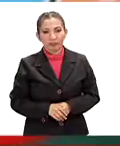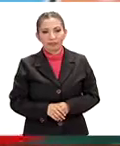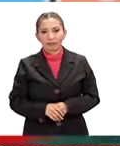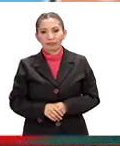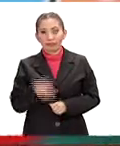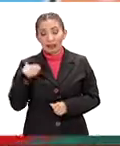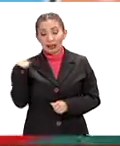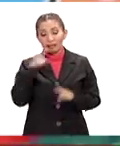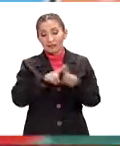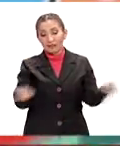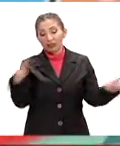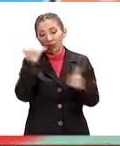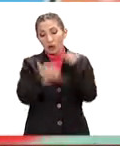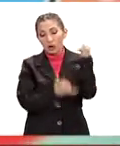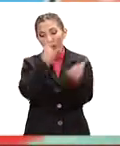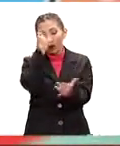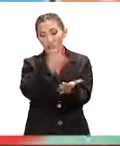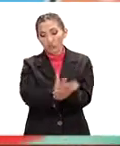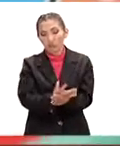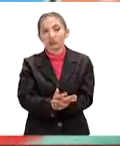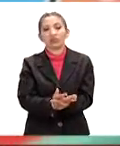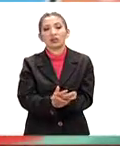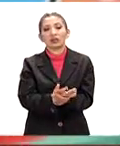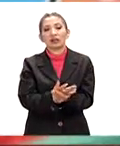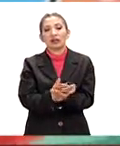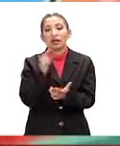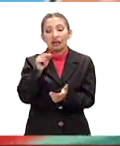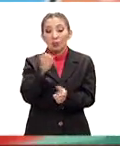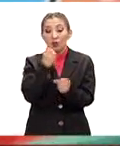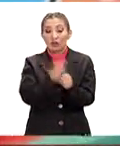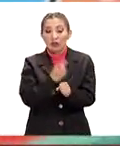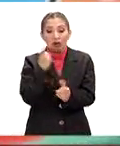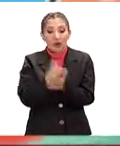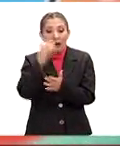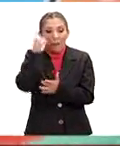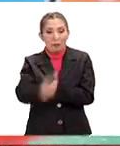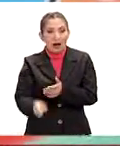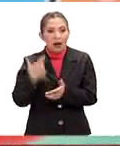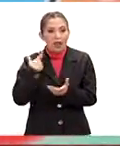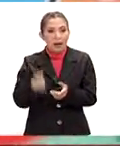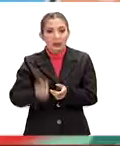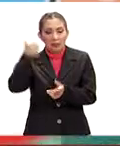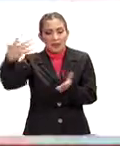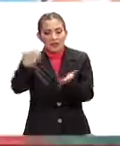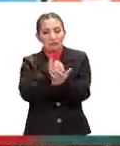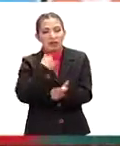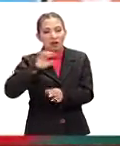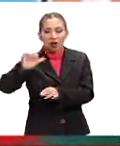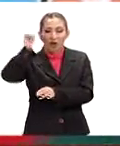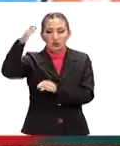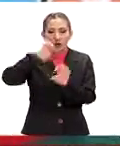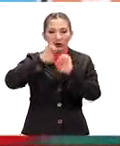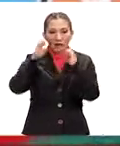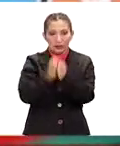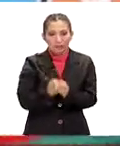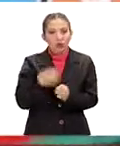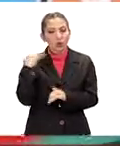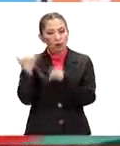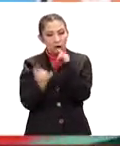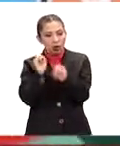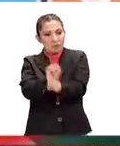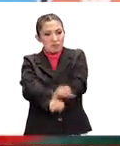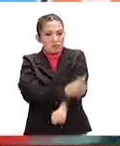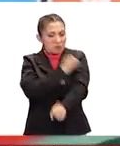Es un partido diferente, es un partido único, y la verdad que sería una oportunidad única para conseguir la primera victoria fuera de casa. Va a ser un partido de mucha